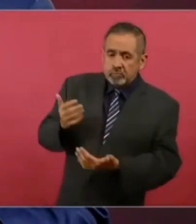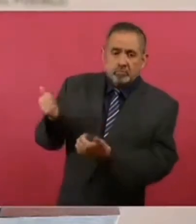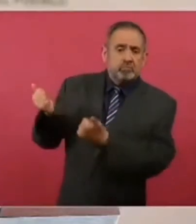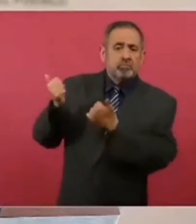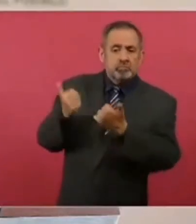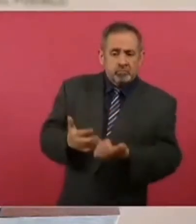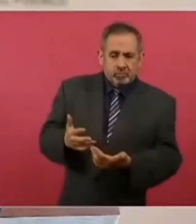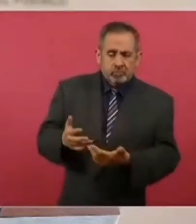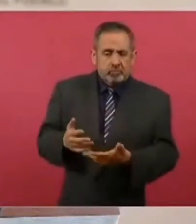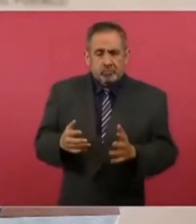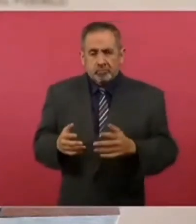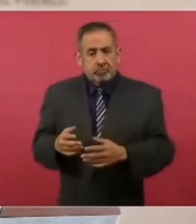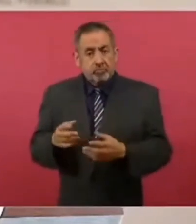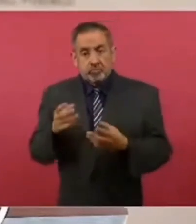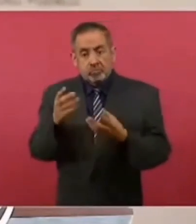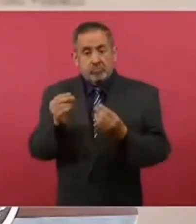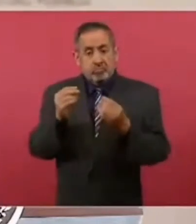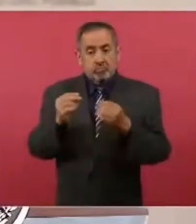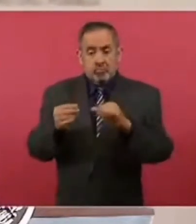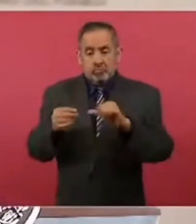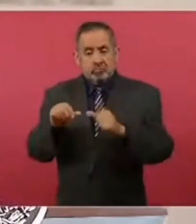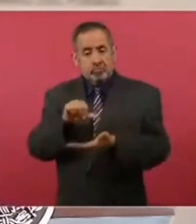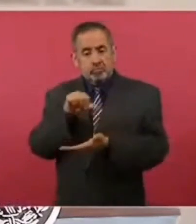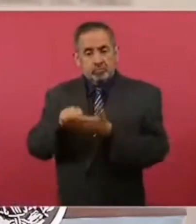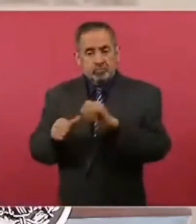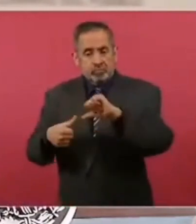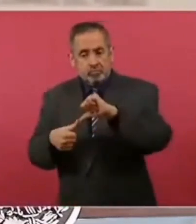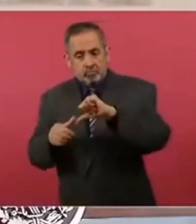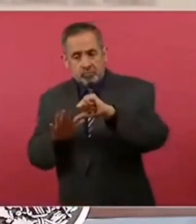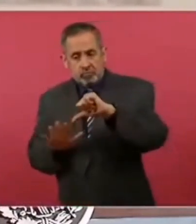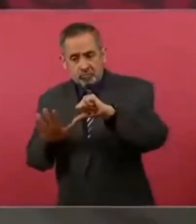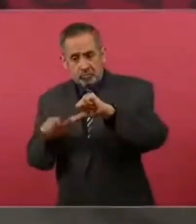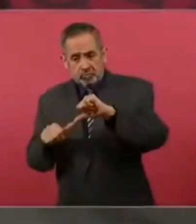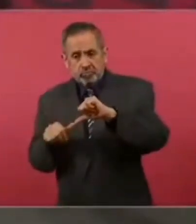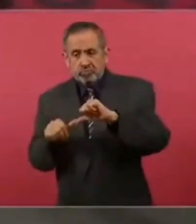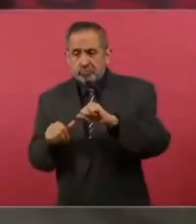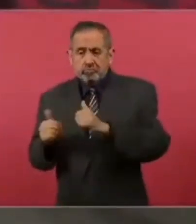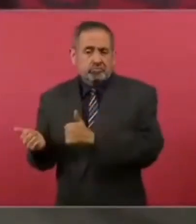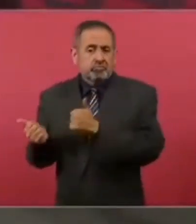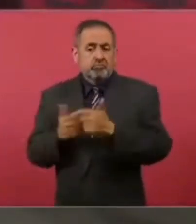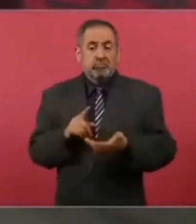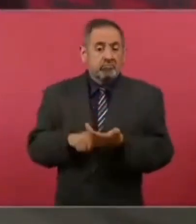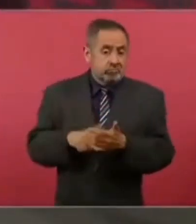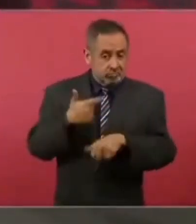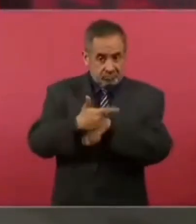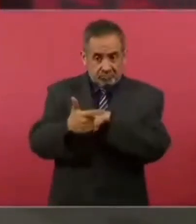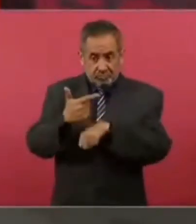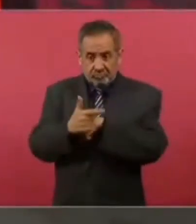Mucho ganado de Centroamérica, de Guatemala,